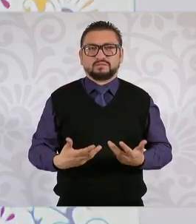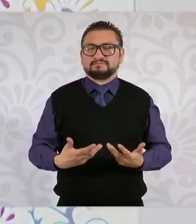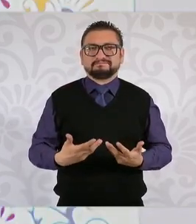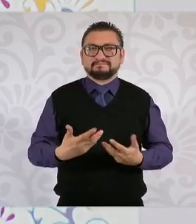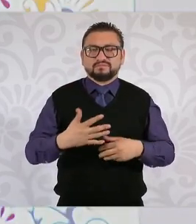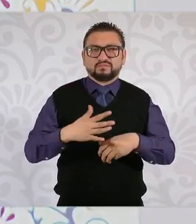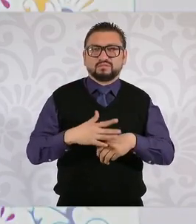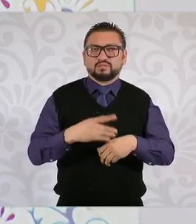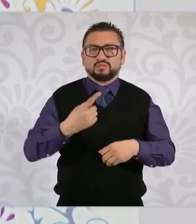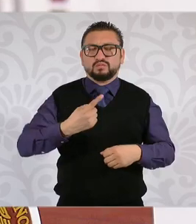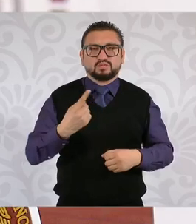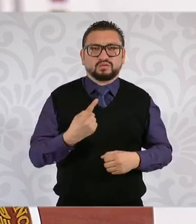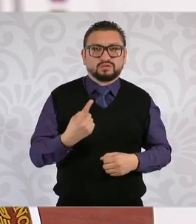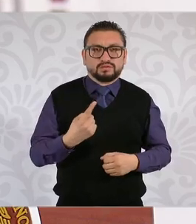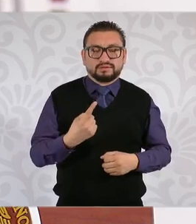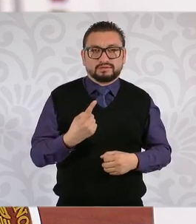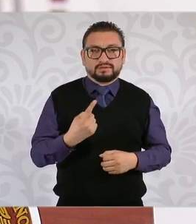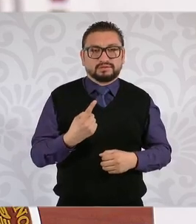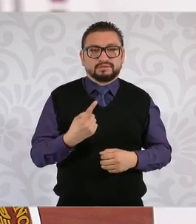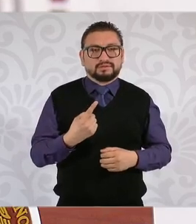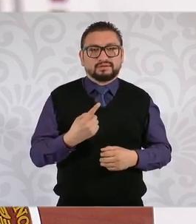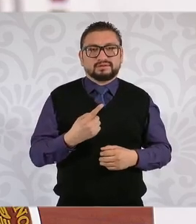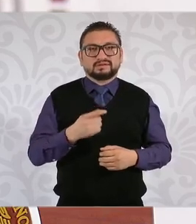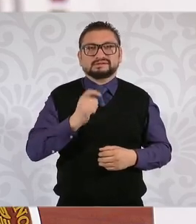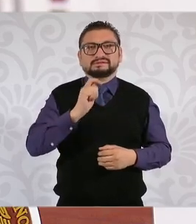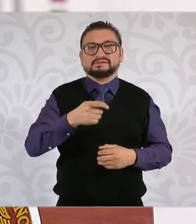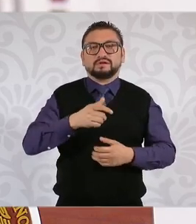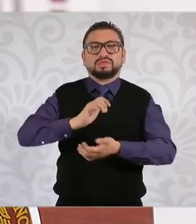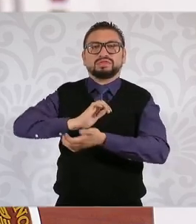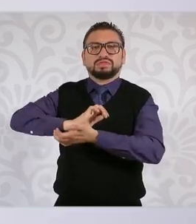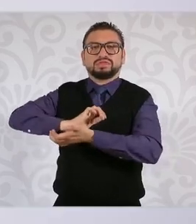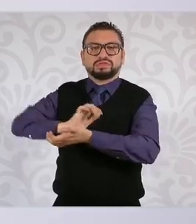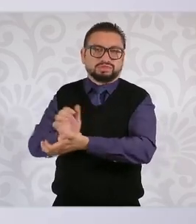eso lleva la es discriminación